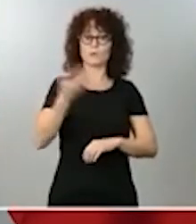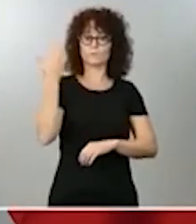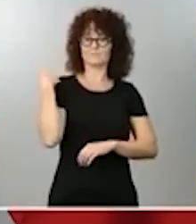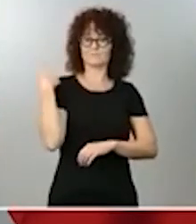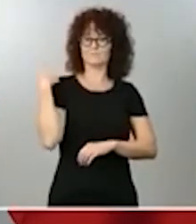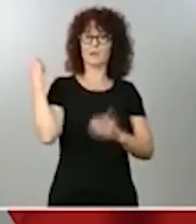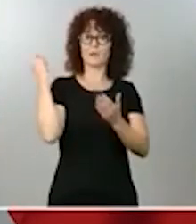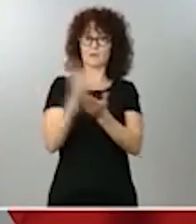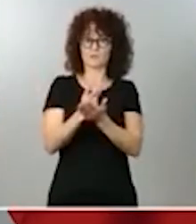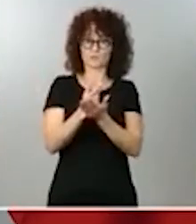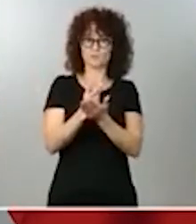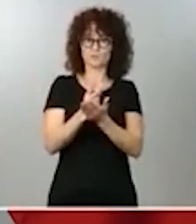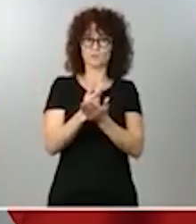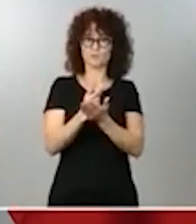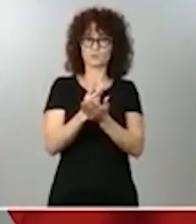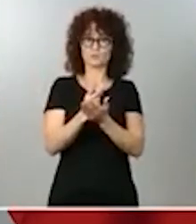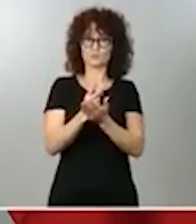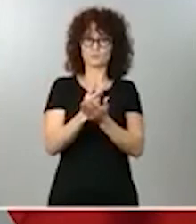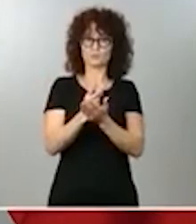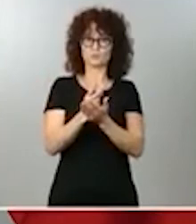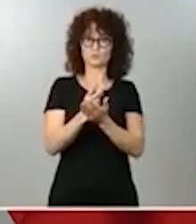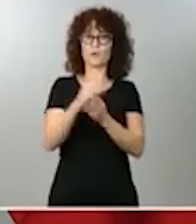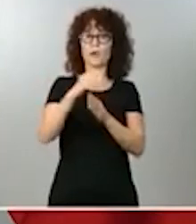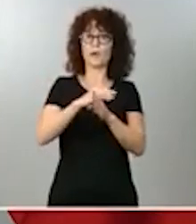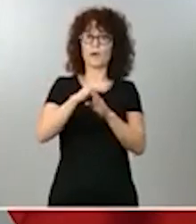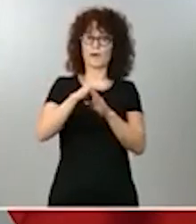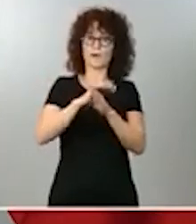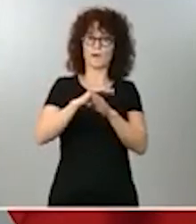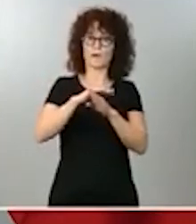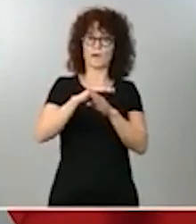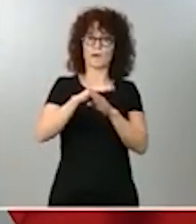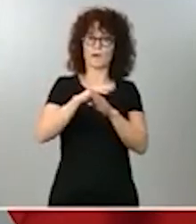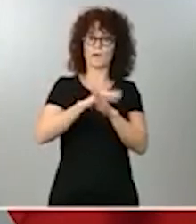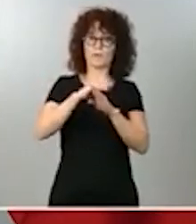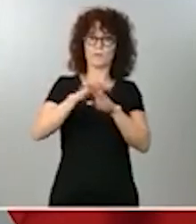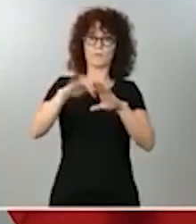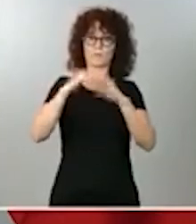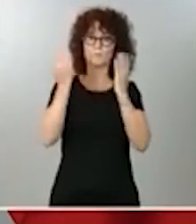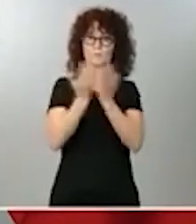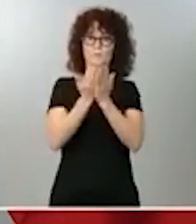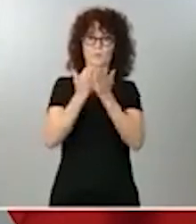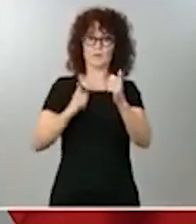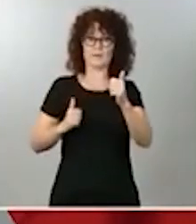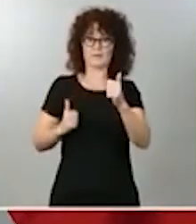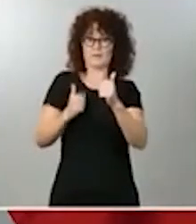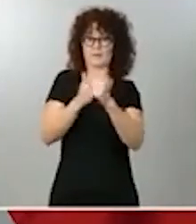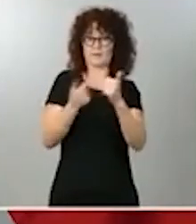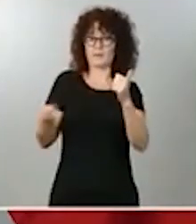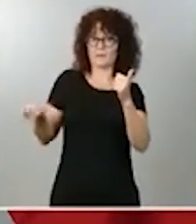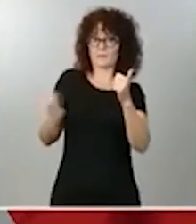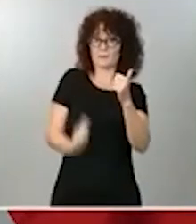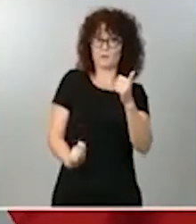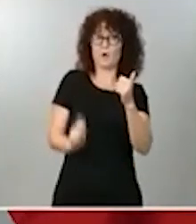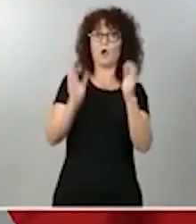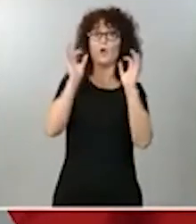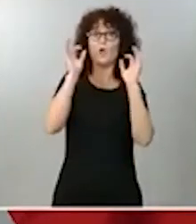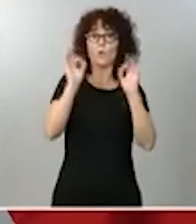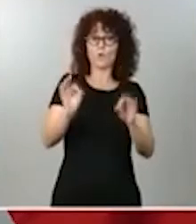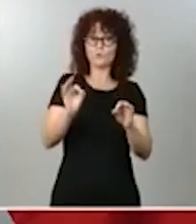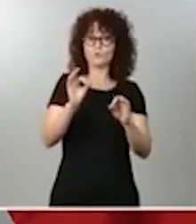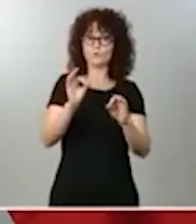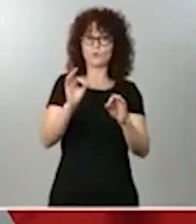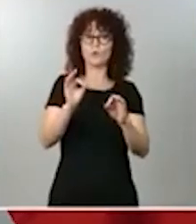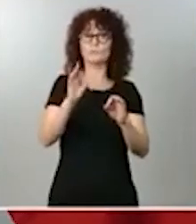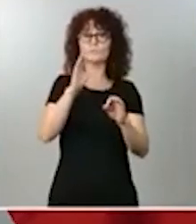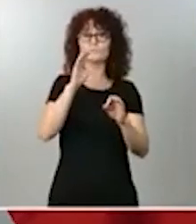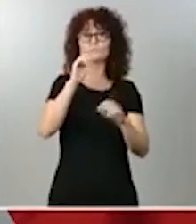mundiales respecto de la reducción de la brecha retributiva, justamente por mor de la pandemia, se van a retrasar.